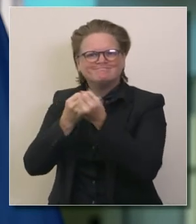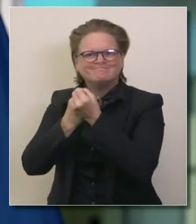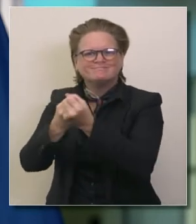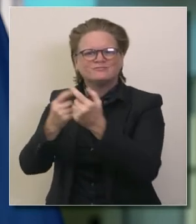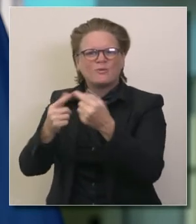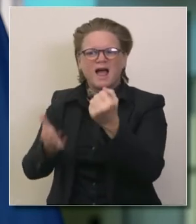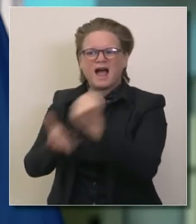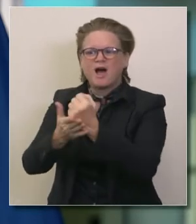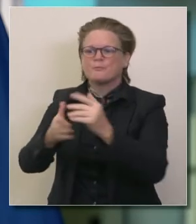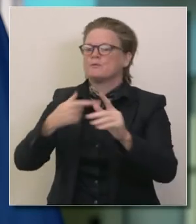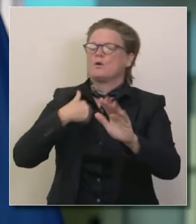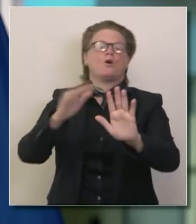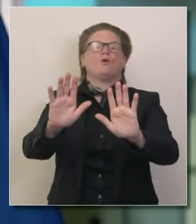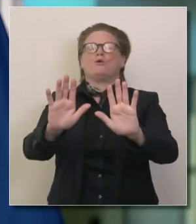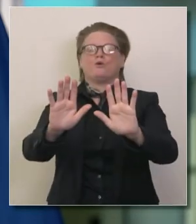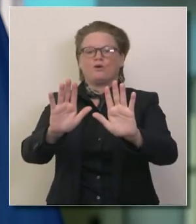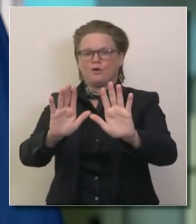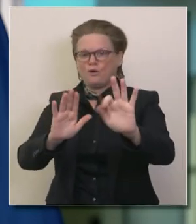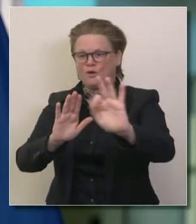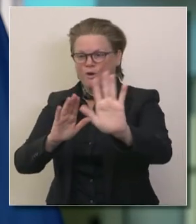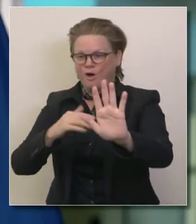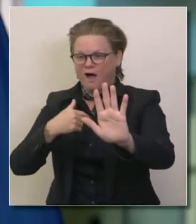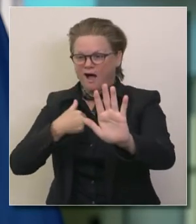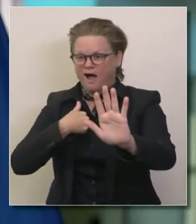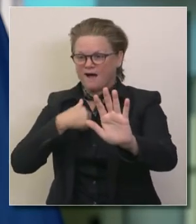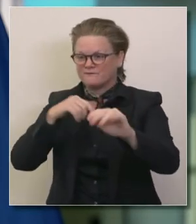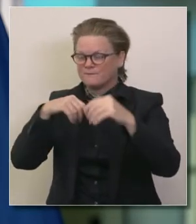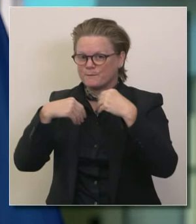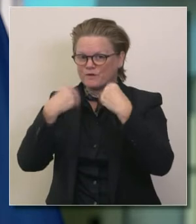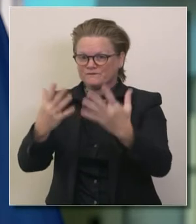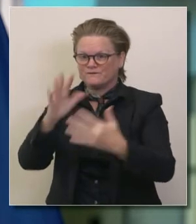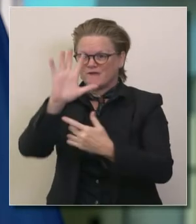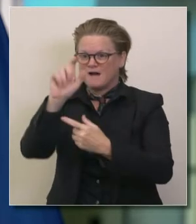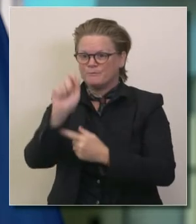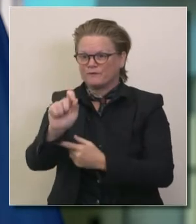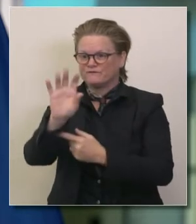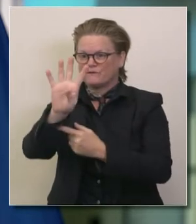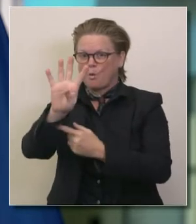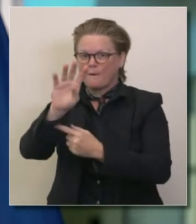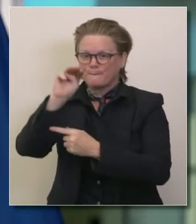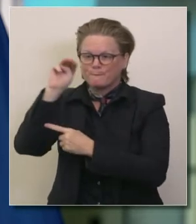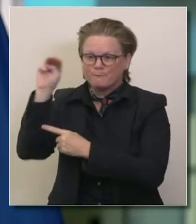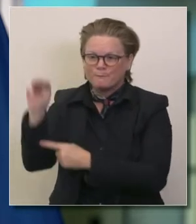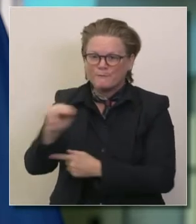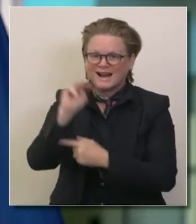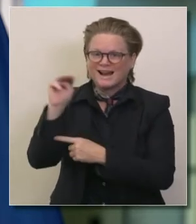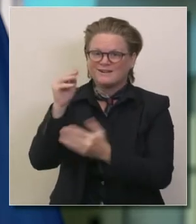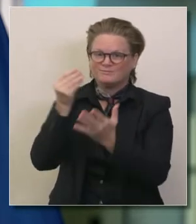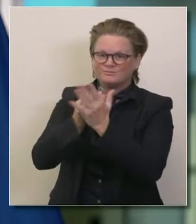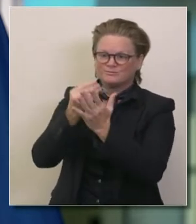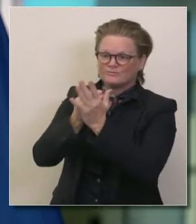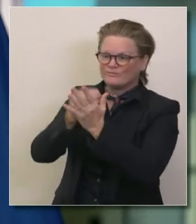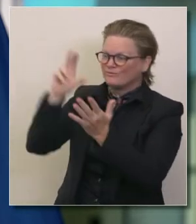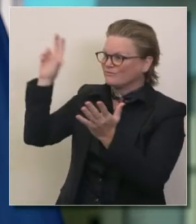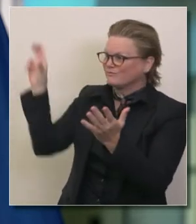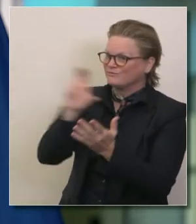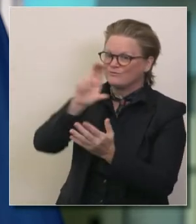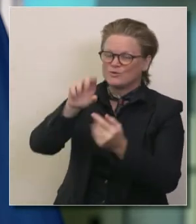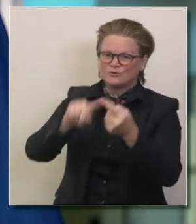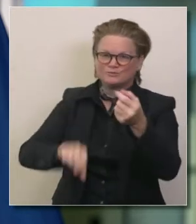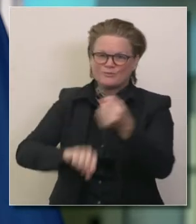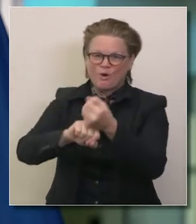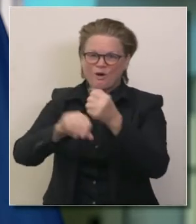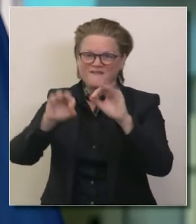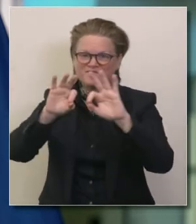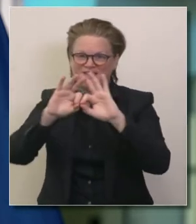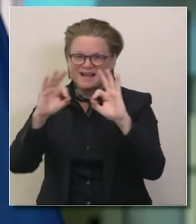,4 millones de dólares en apoyo de equidad y quería la oportunidad de repetir eso tomamos dinero de la ley